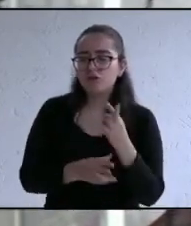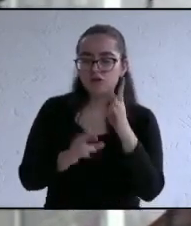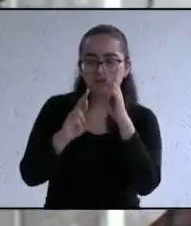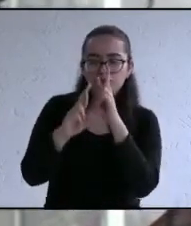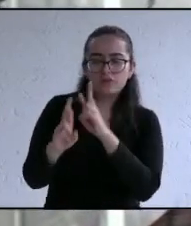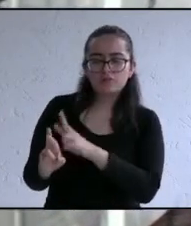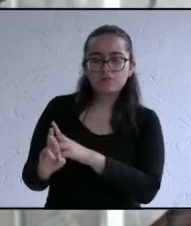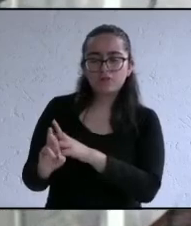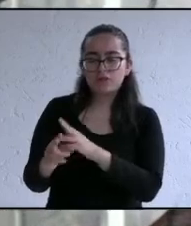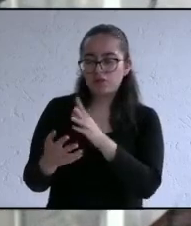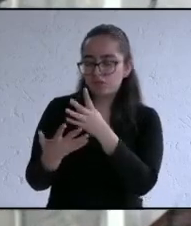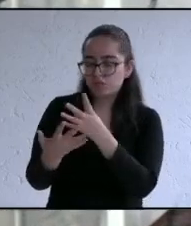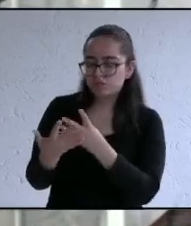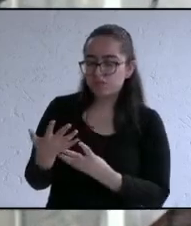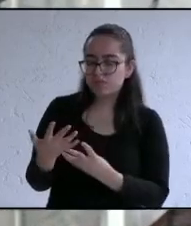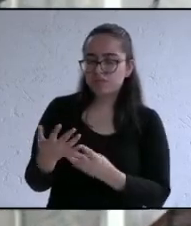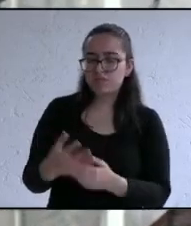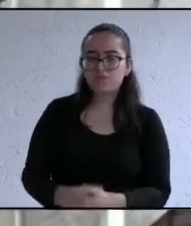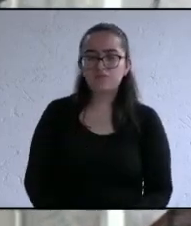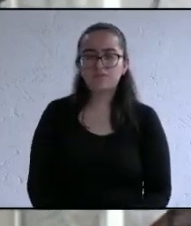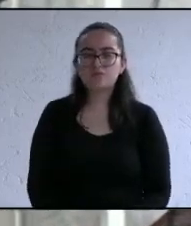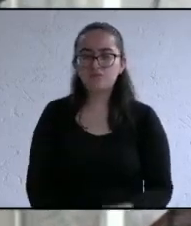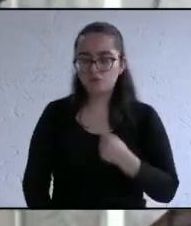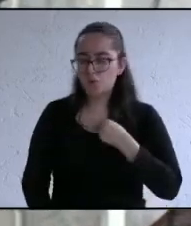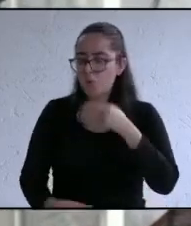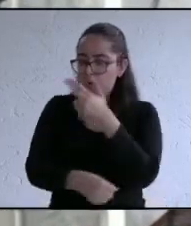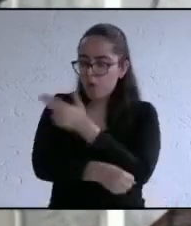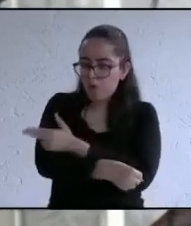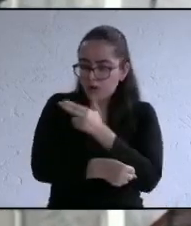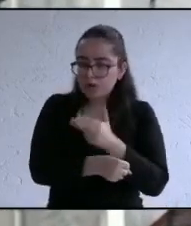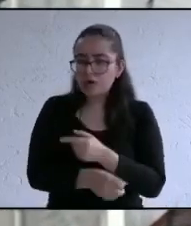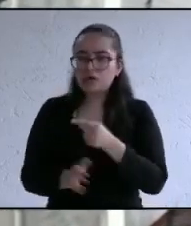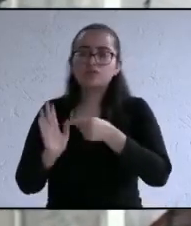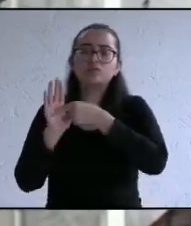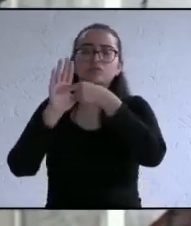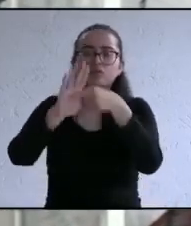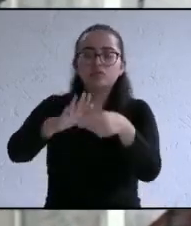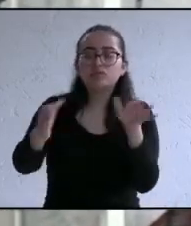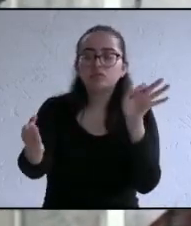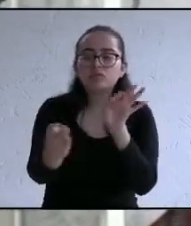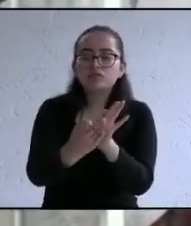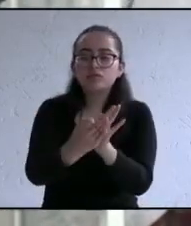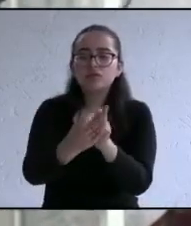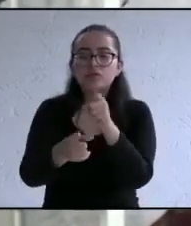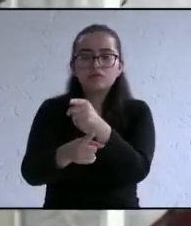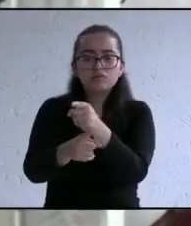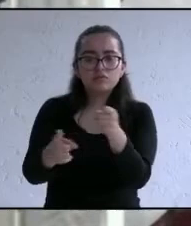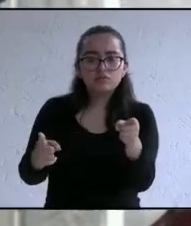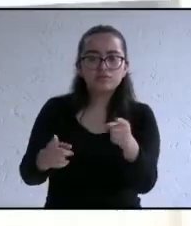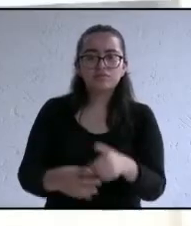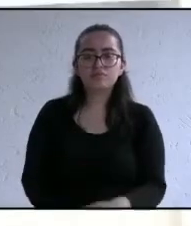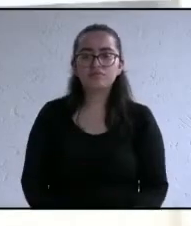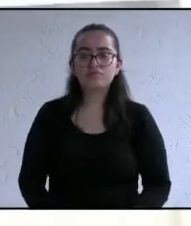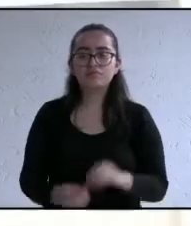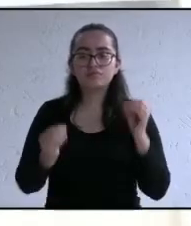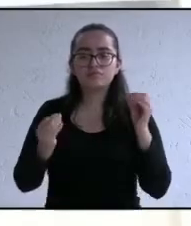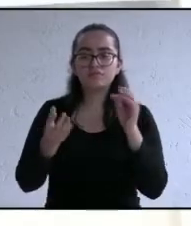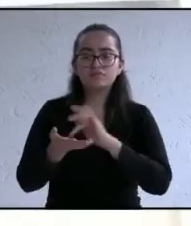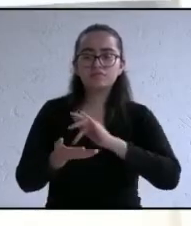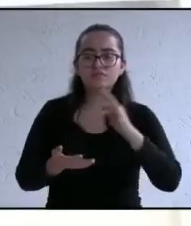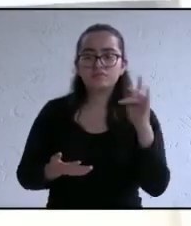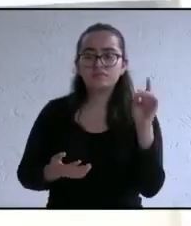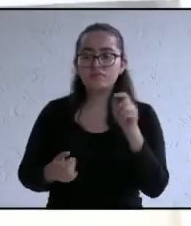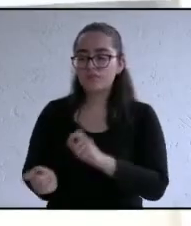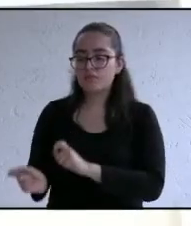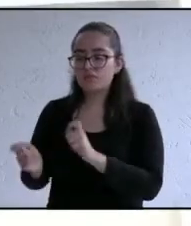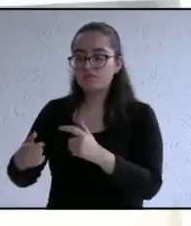imagen soy un candidato honesto de resultados y cercano a la gente buenas tardes muchísimas gracias candidato